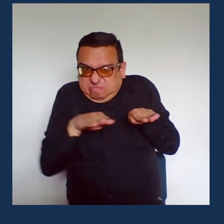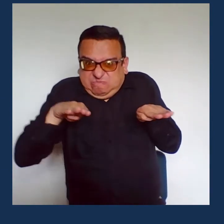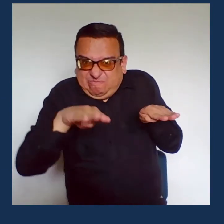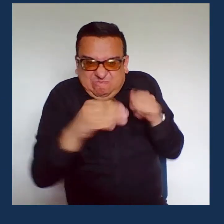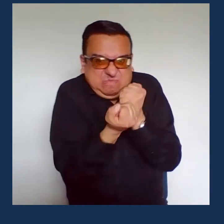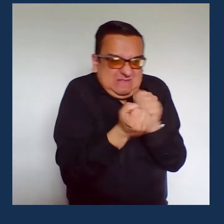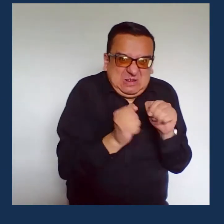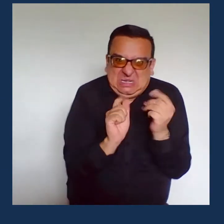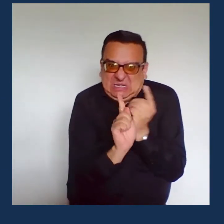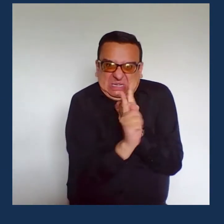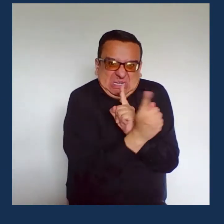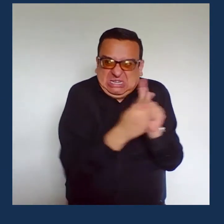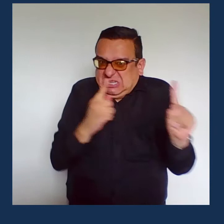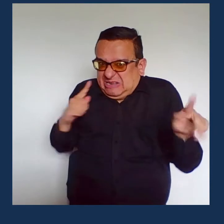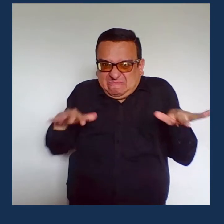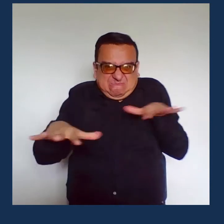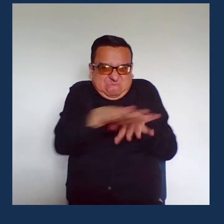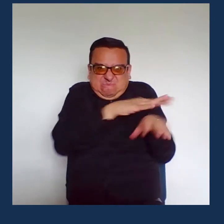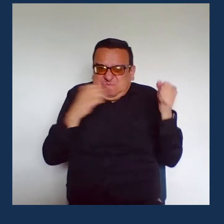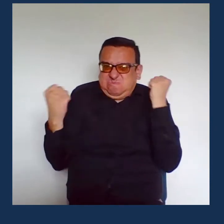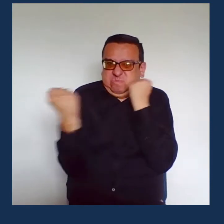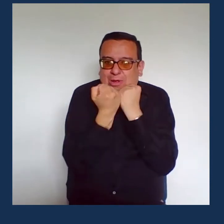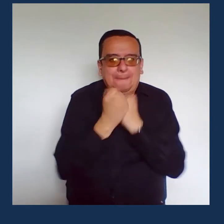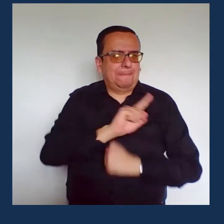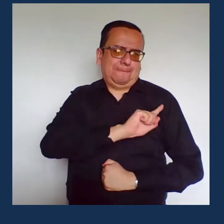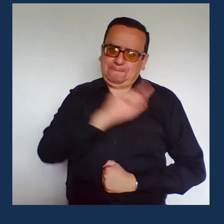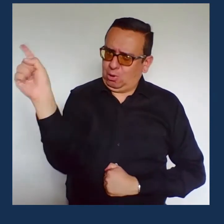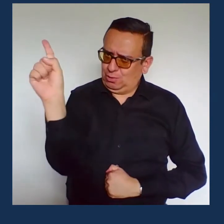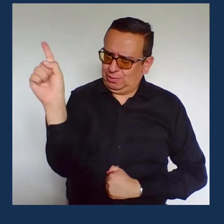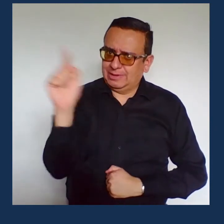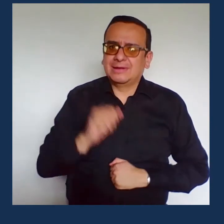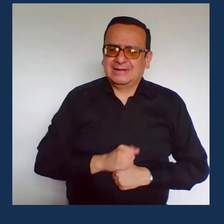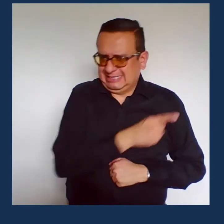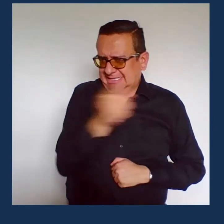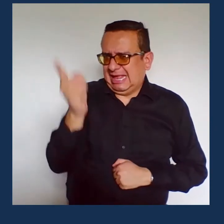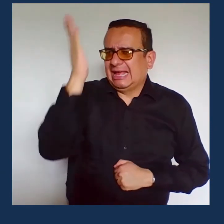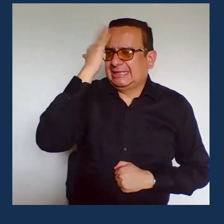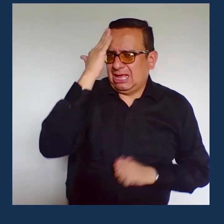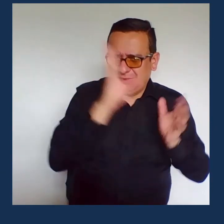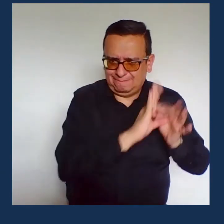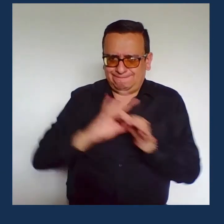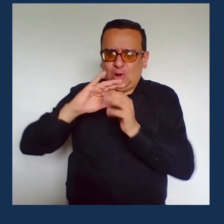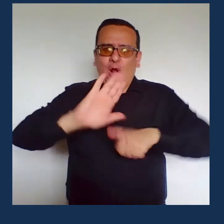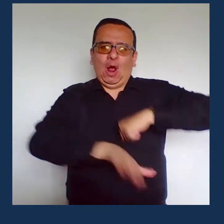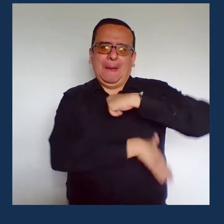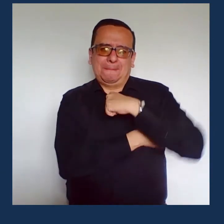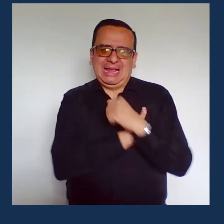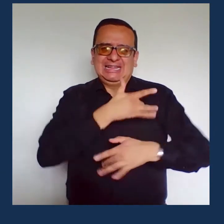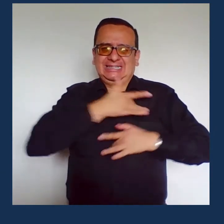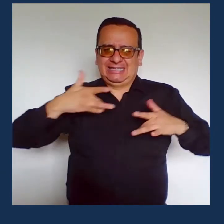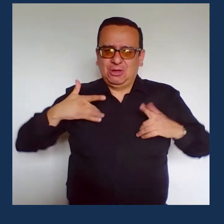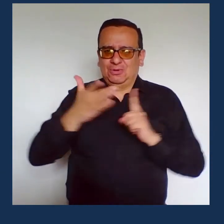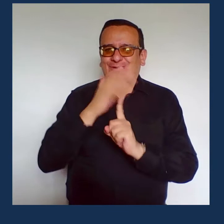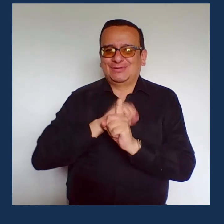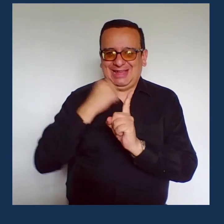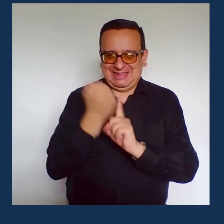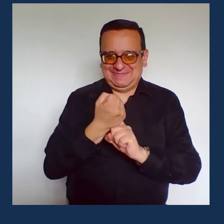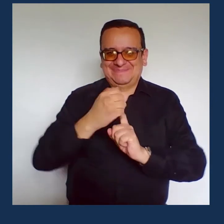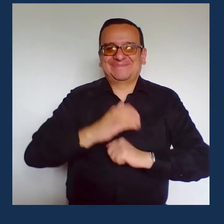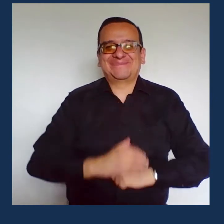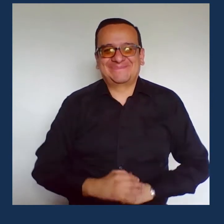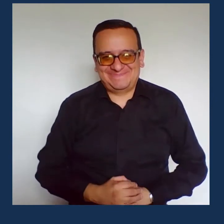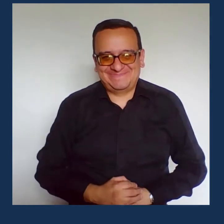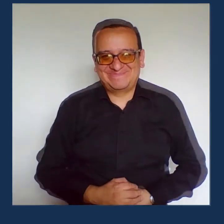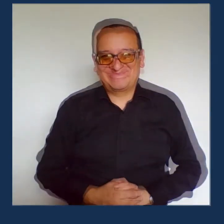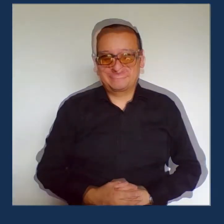Sin que se genere aglomeraciones En los términos que establezca el Ministerio de Salud y Protección Social